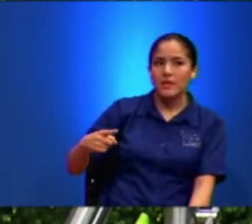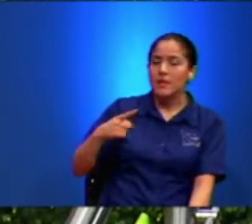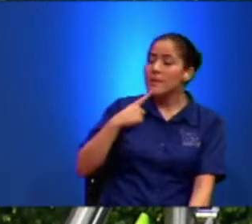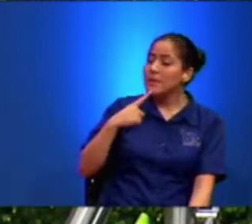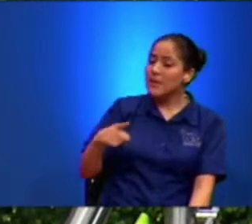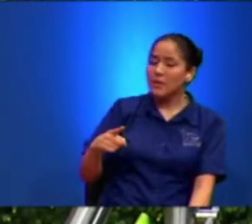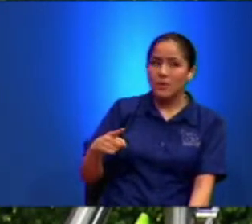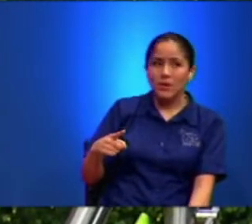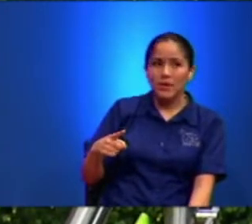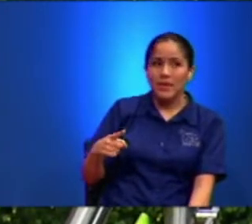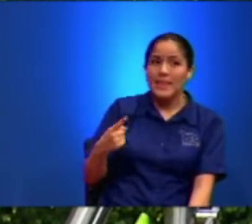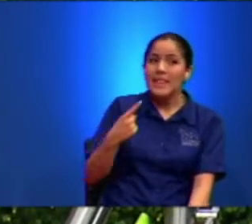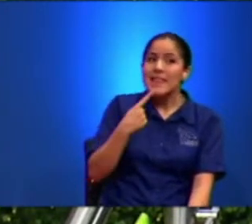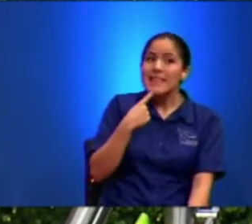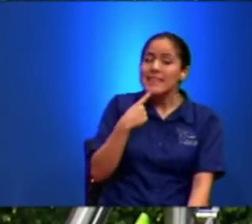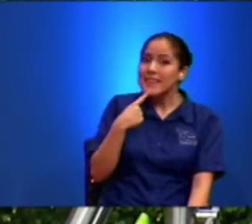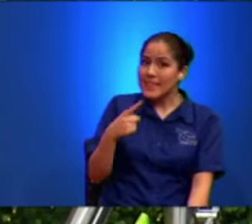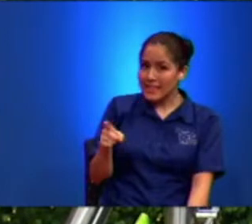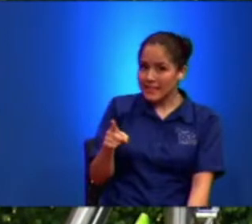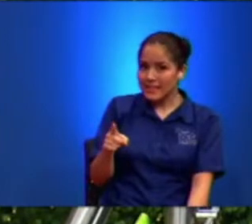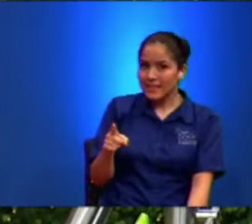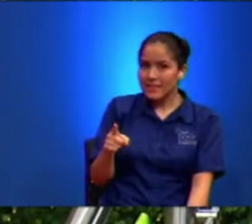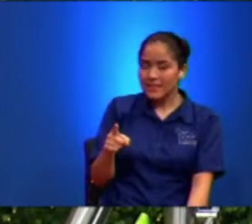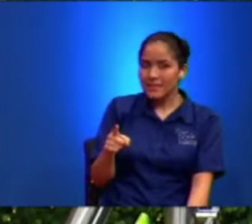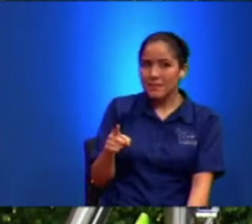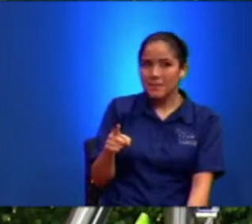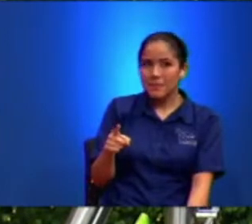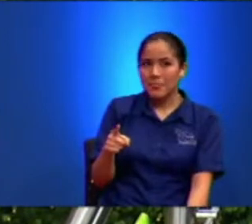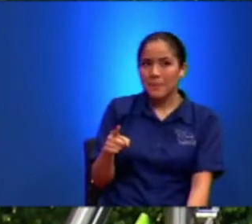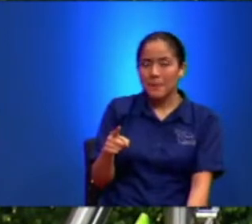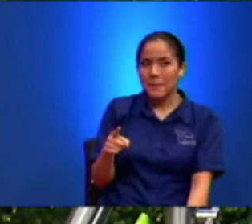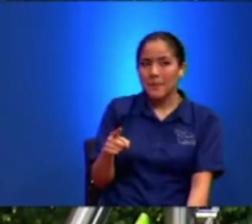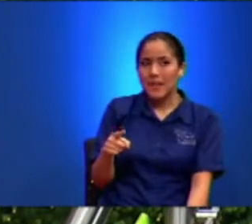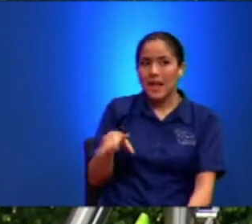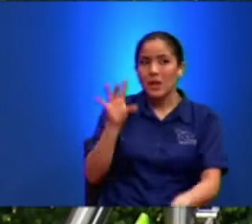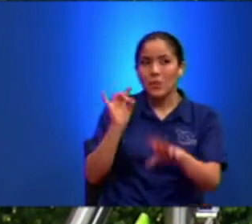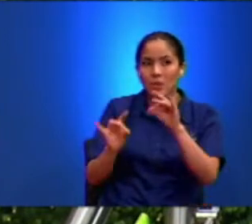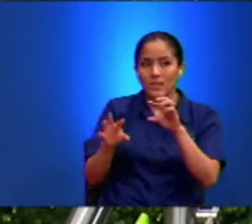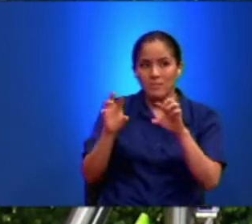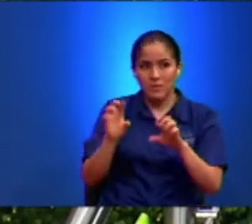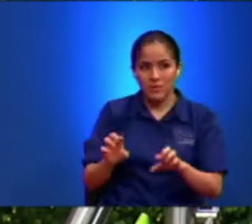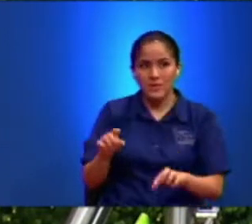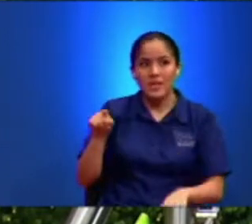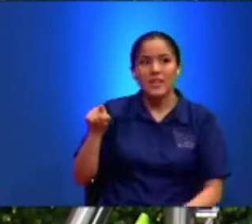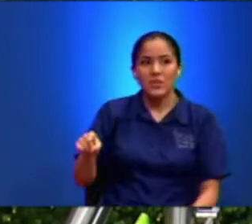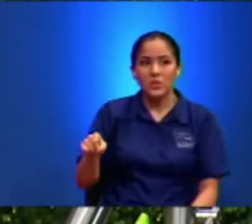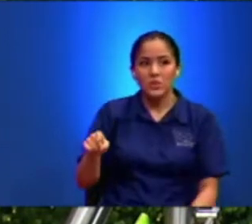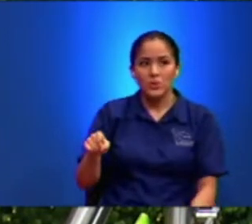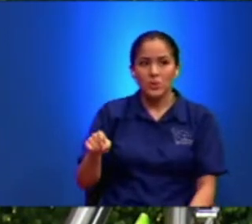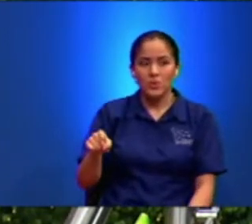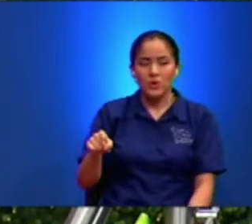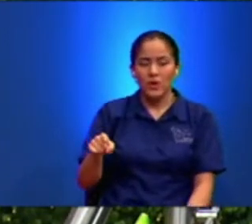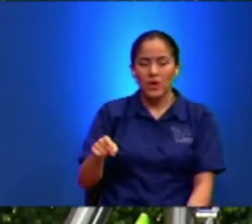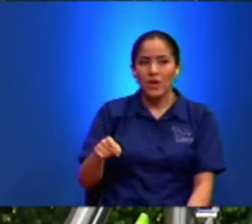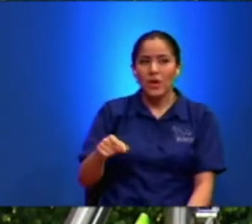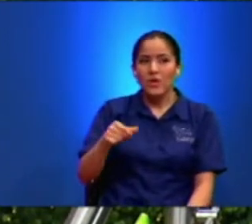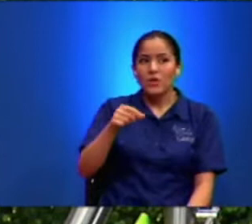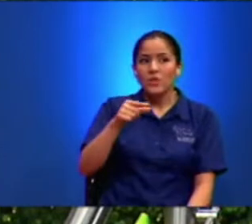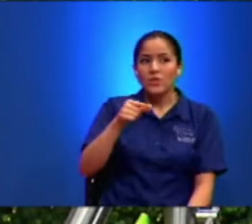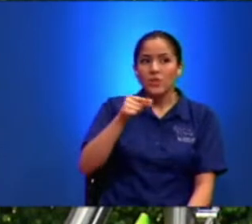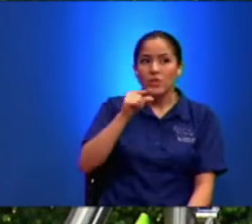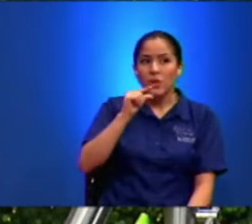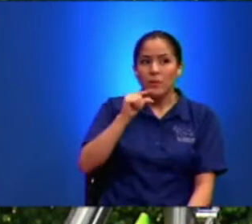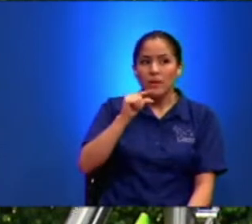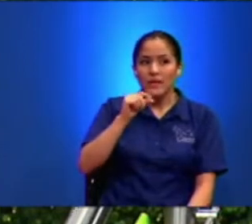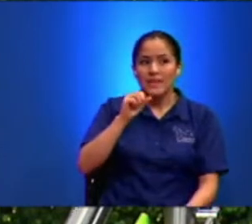Dicen Por ahí Las malas Lenguas Que Venís A Tomar Santa Cena Conmigo Solo